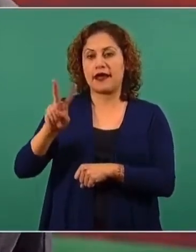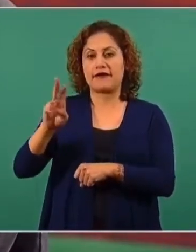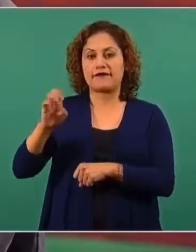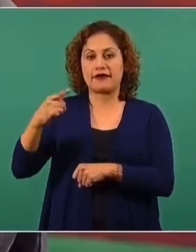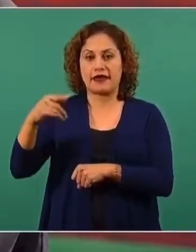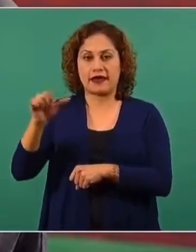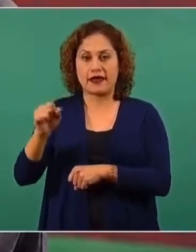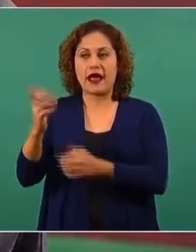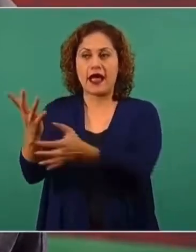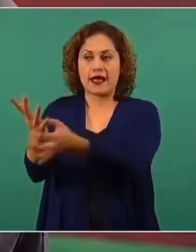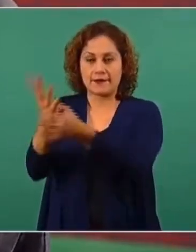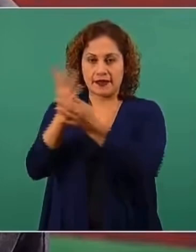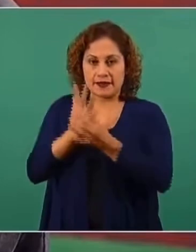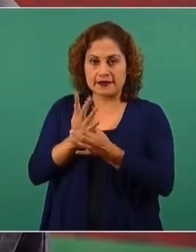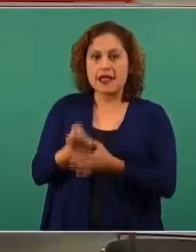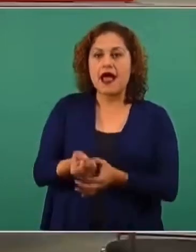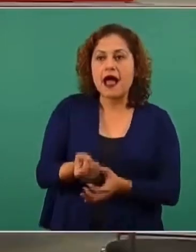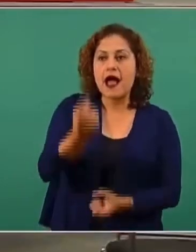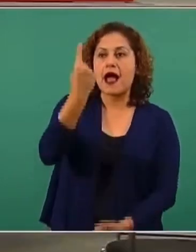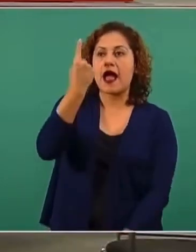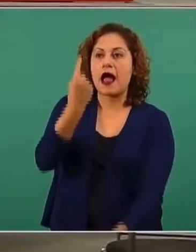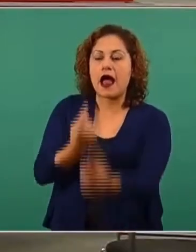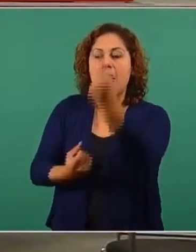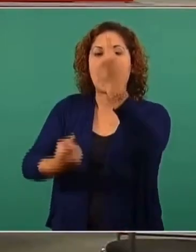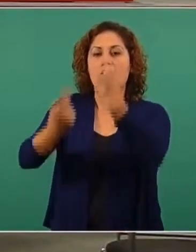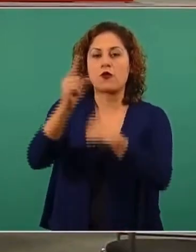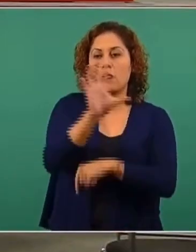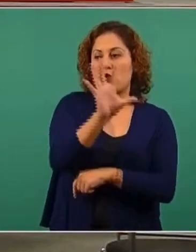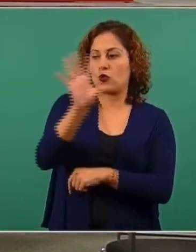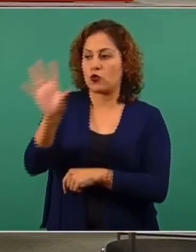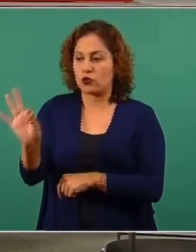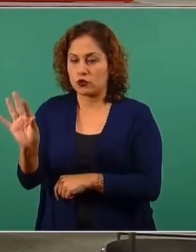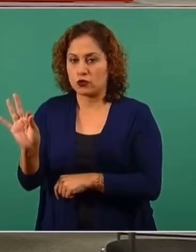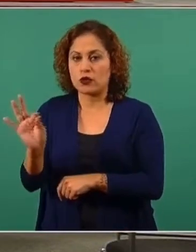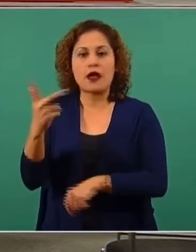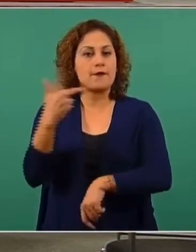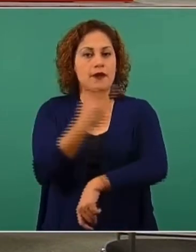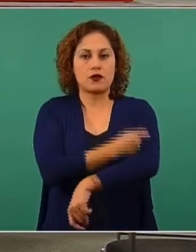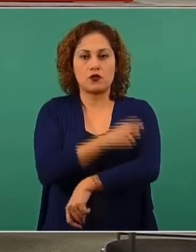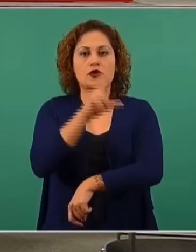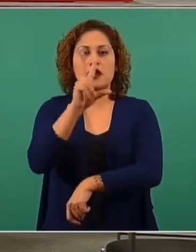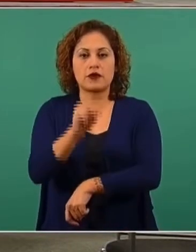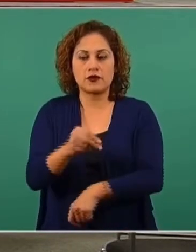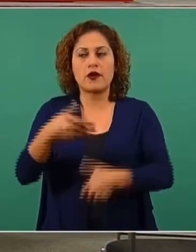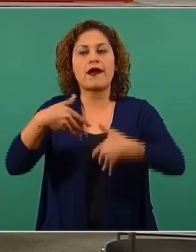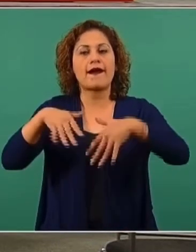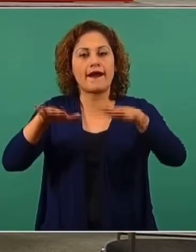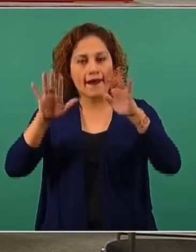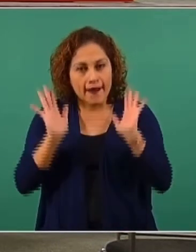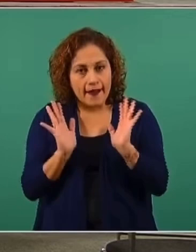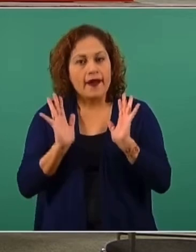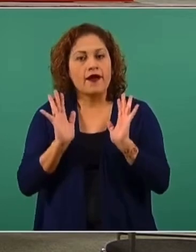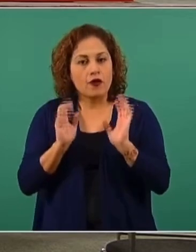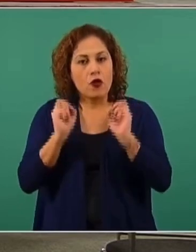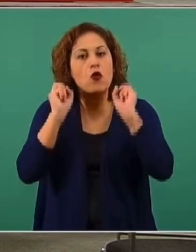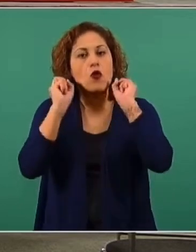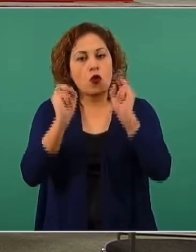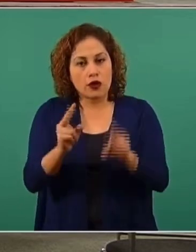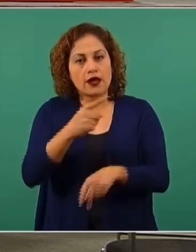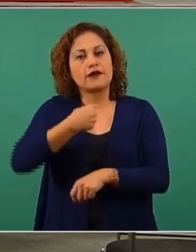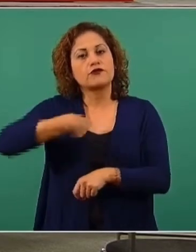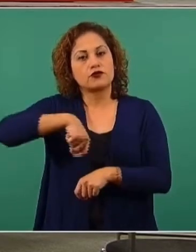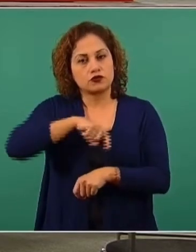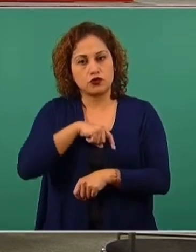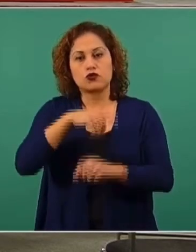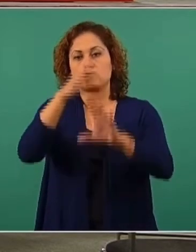específicos que le han relatado que no han sido vacunados. Y acordamos lo que también para ellos útil